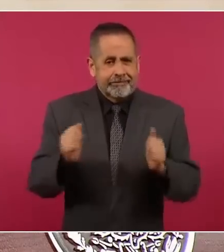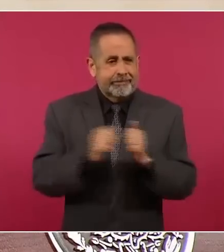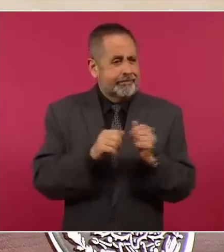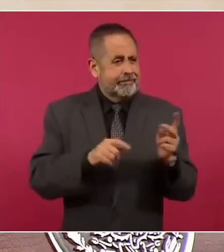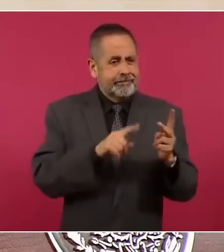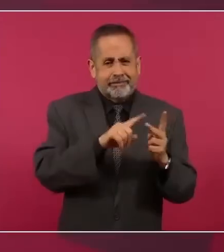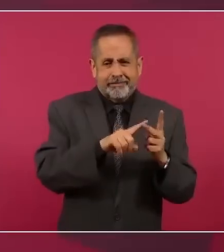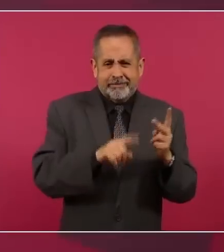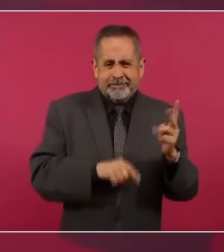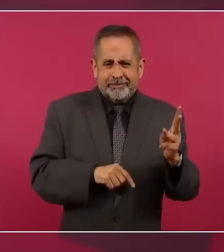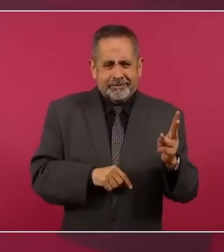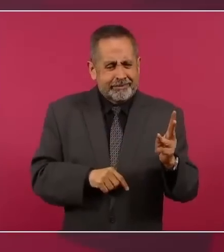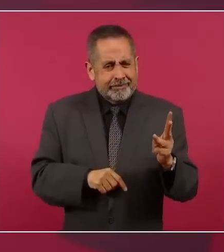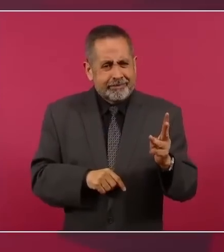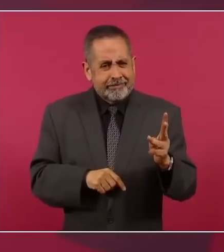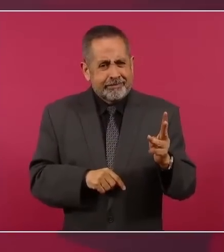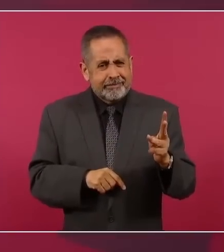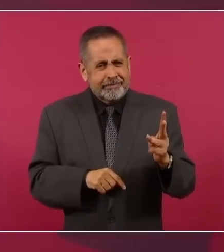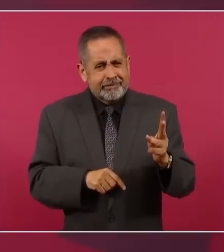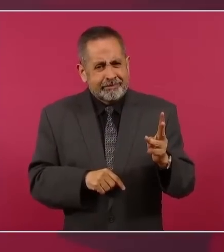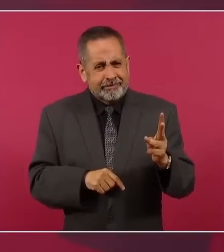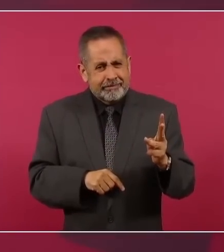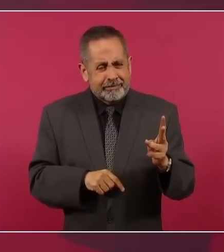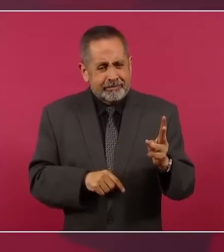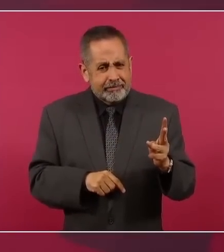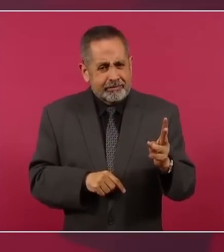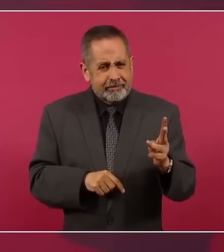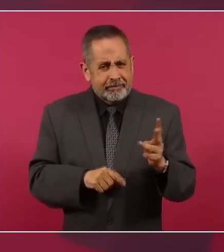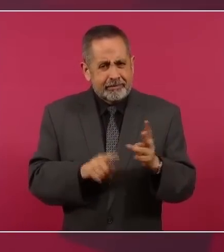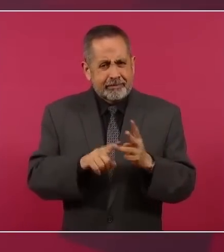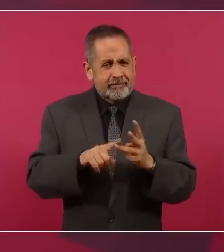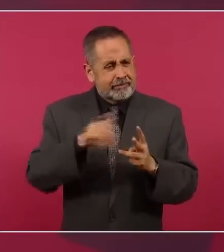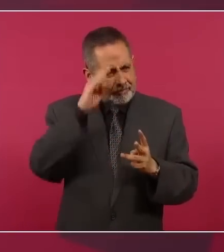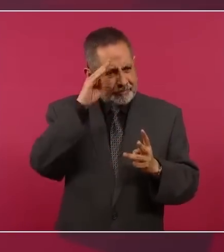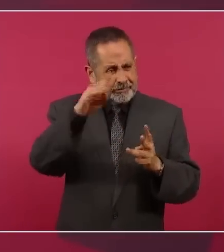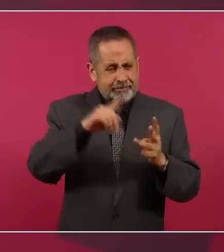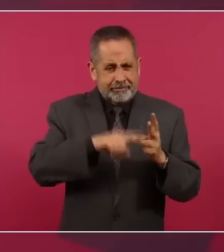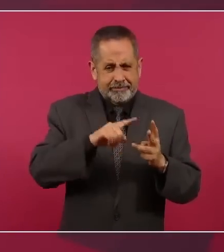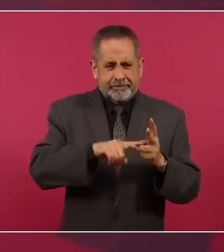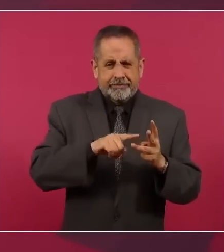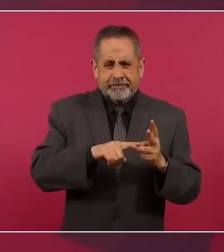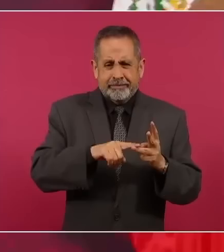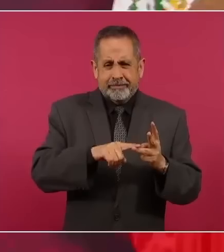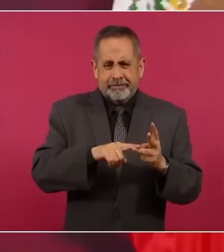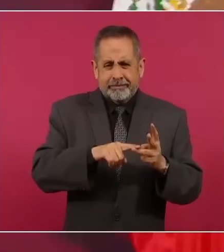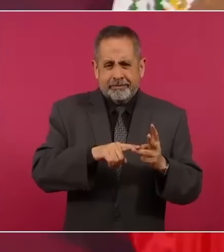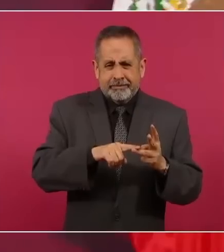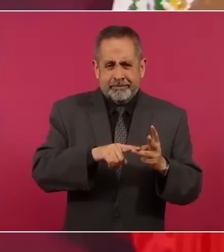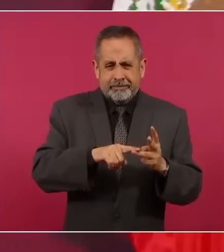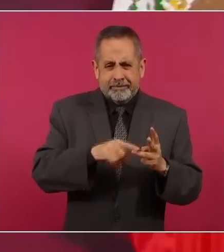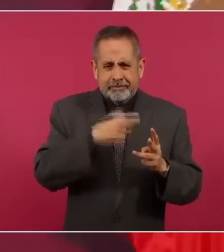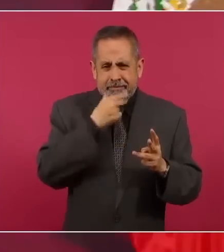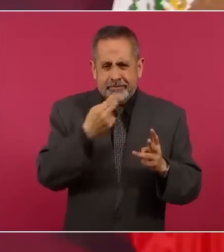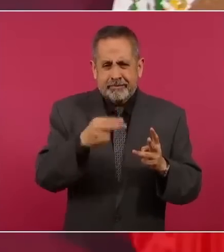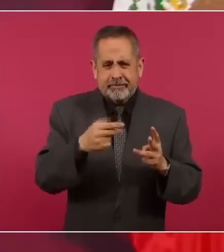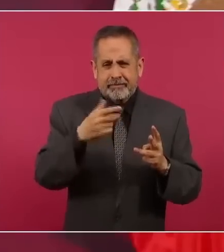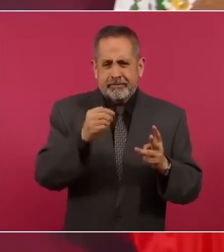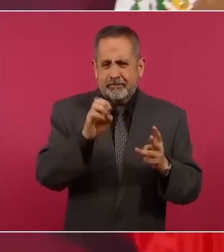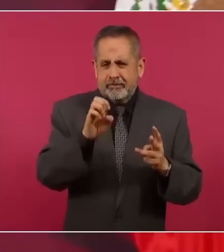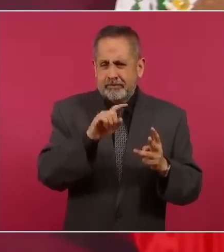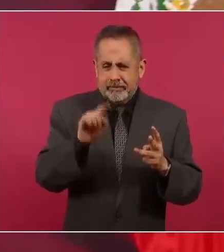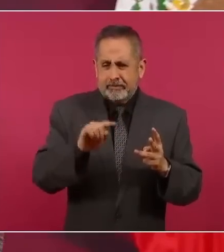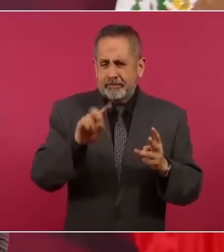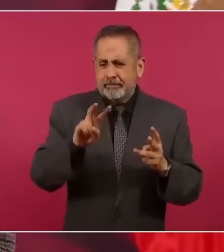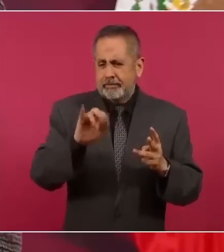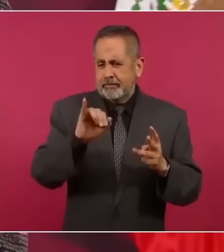el señor Gómez Villanueva,